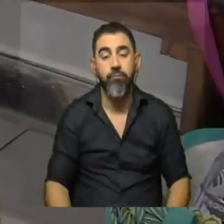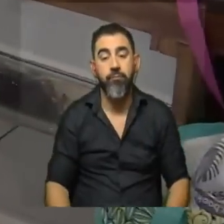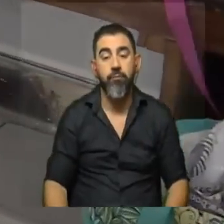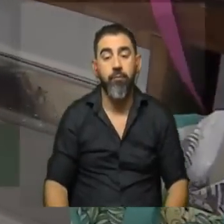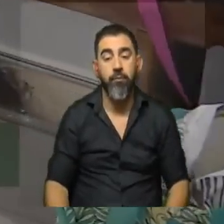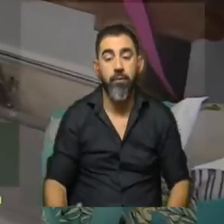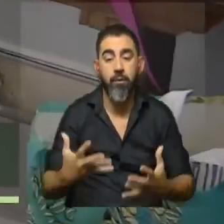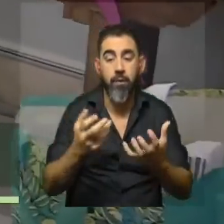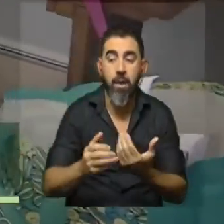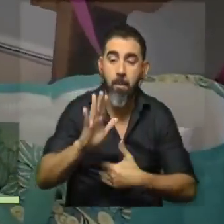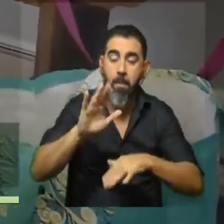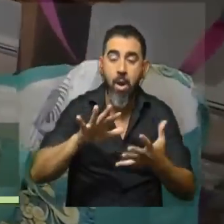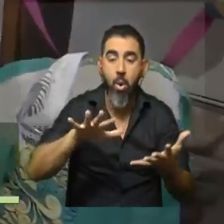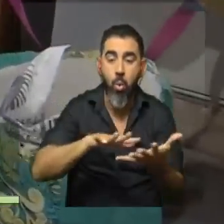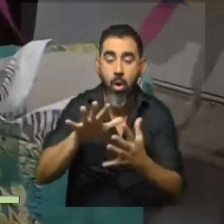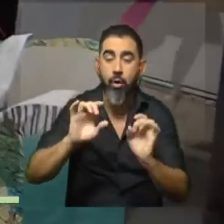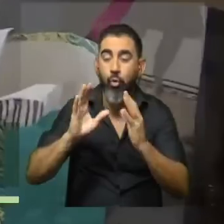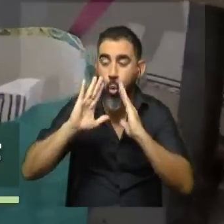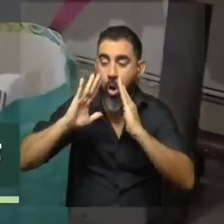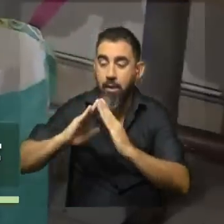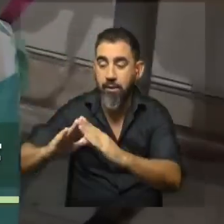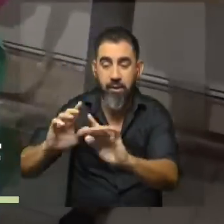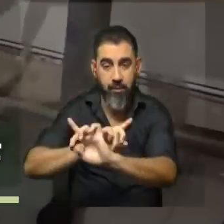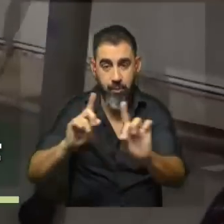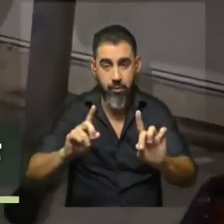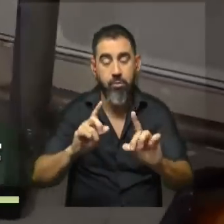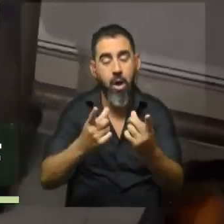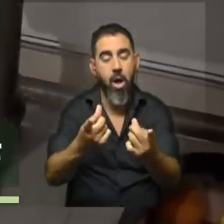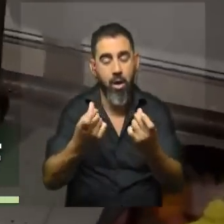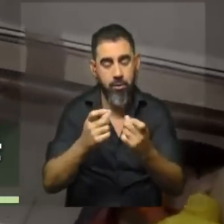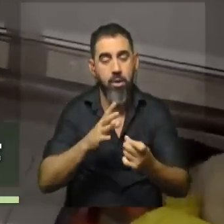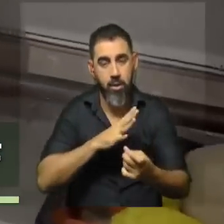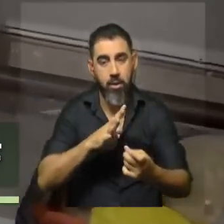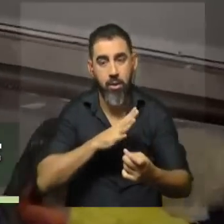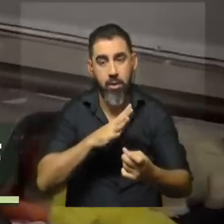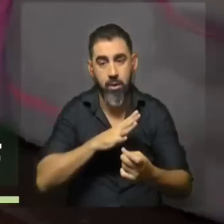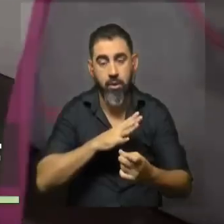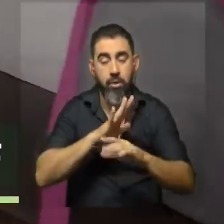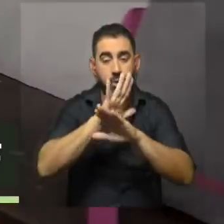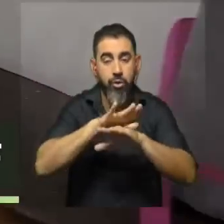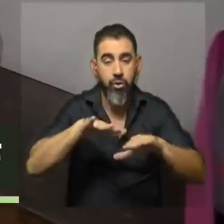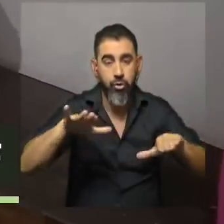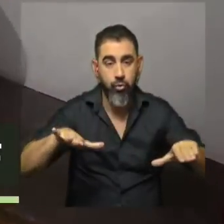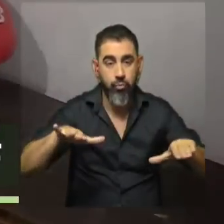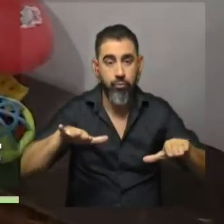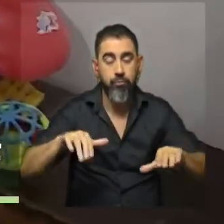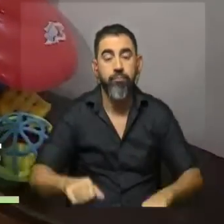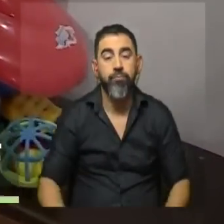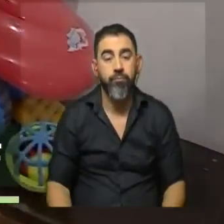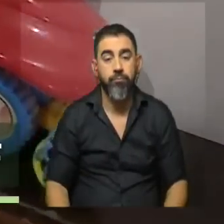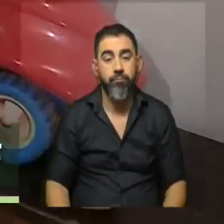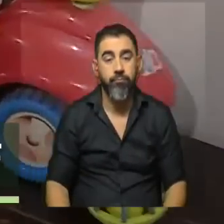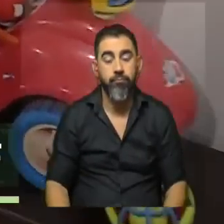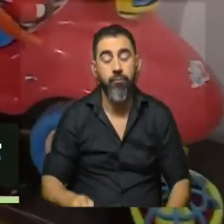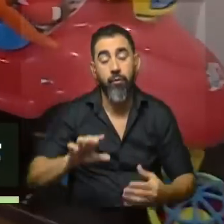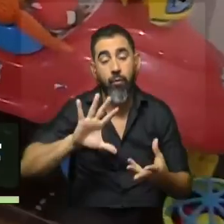más lugares, aparte del asentamiento del Monarca. Hay muchas necesidades, de la primera infancia sobre todo, y bueno, es